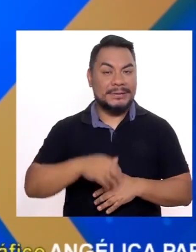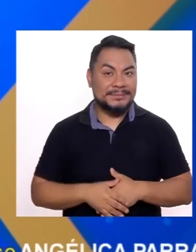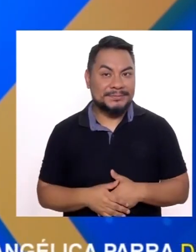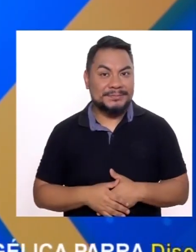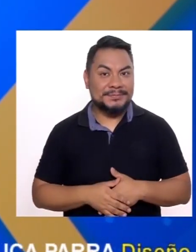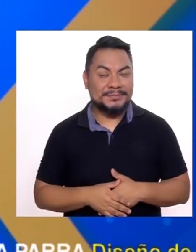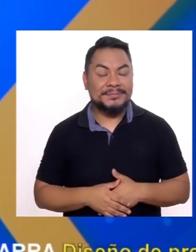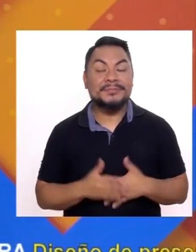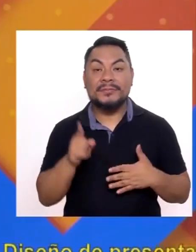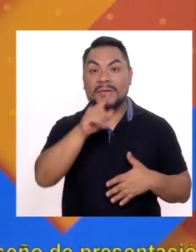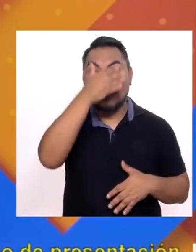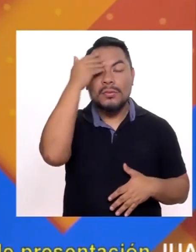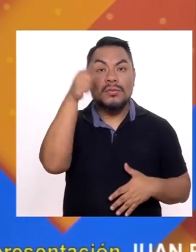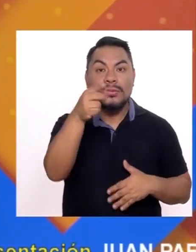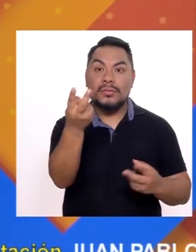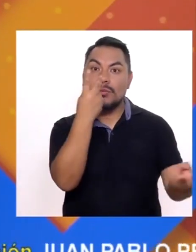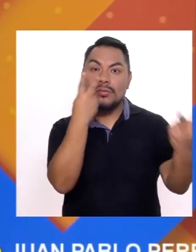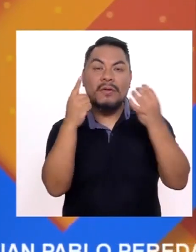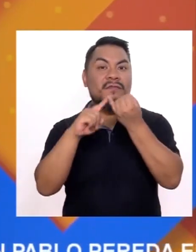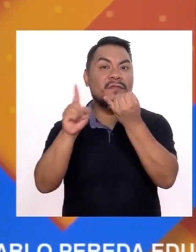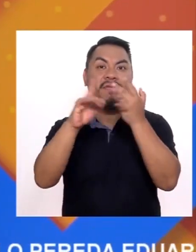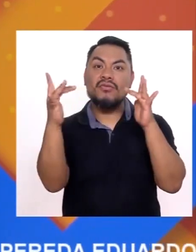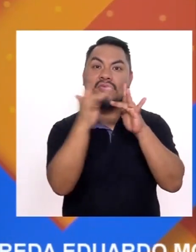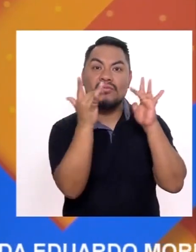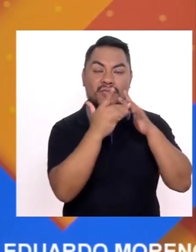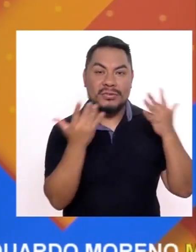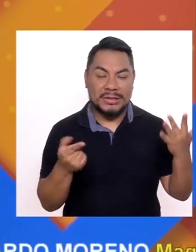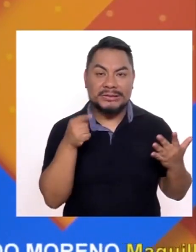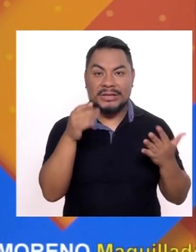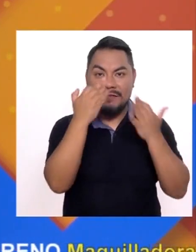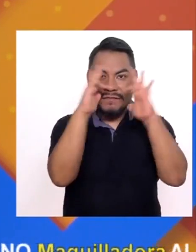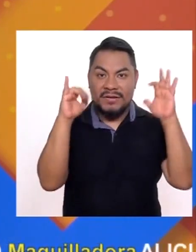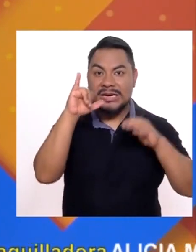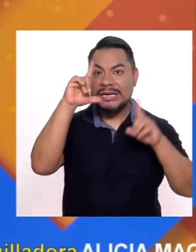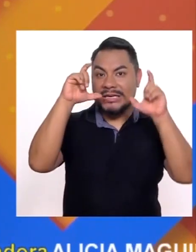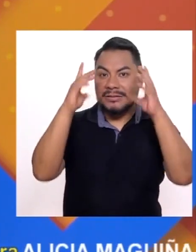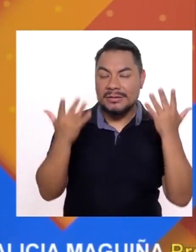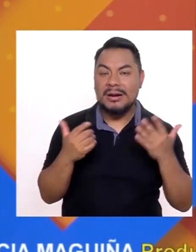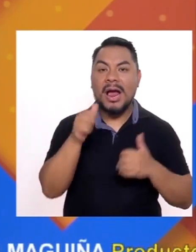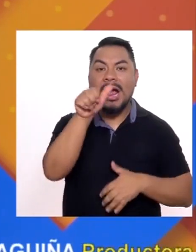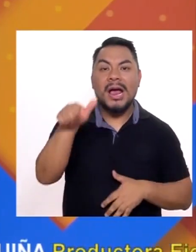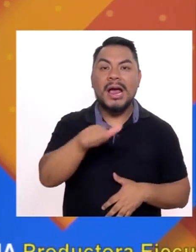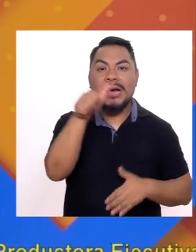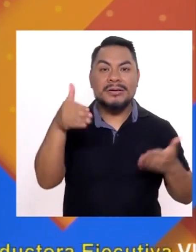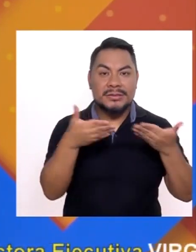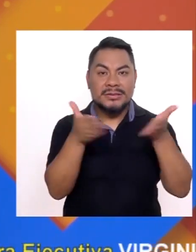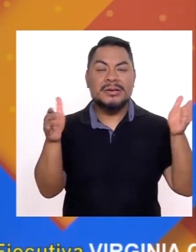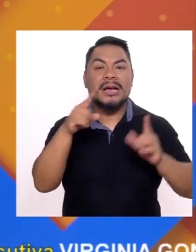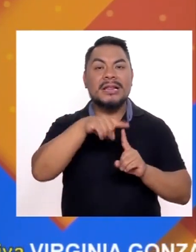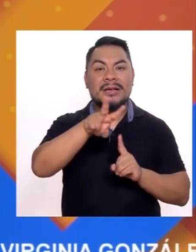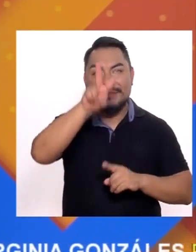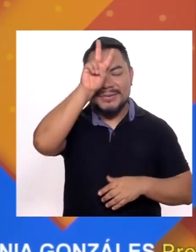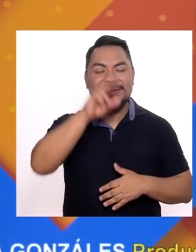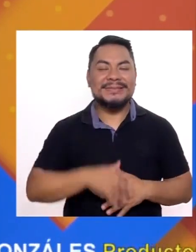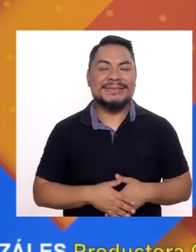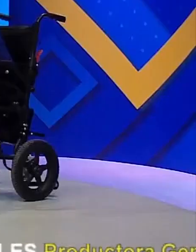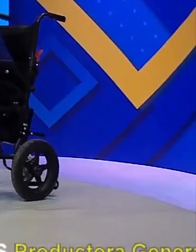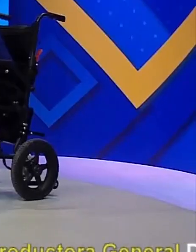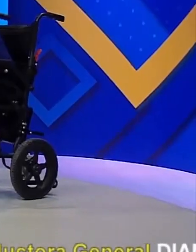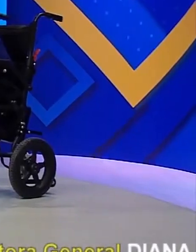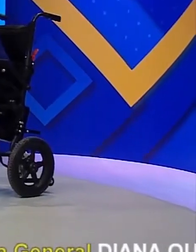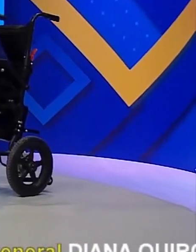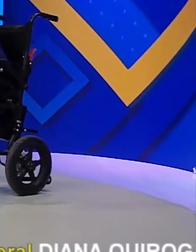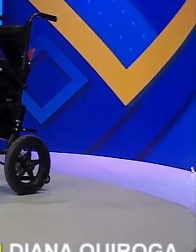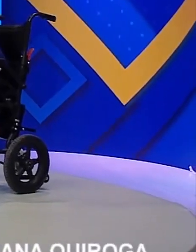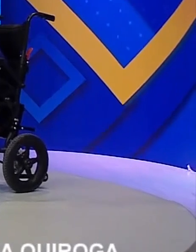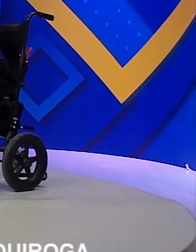Punto Pe Y no se olviden de seguirnos En nuestras redes sociales Tanto en Facebook e Instagram Como arroba Sin Barreras TV Perú Así